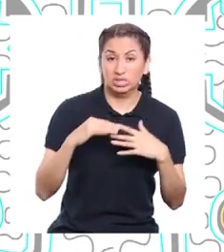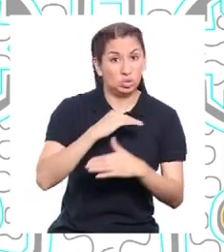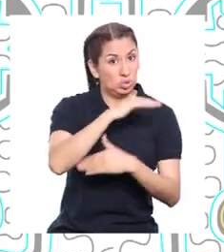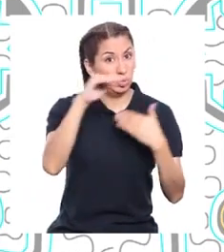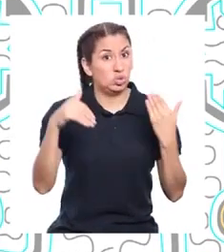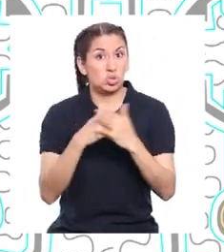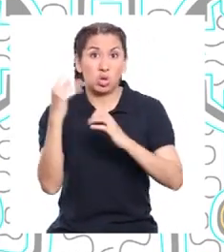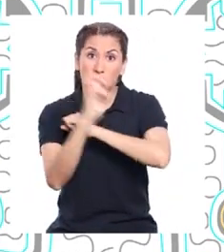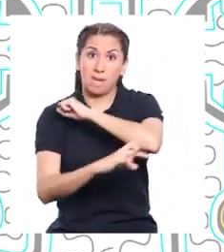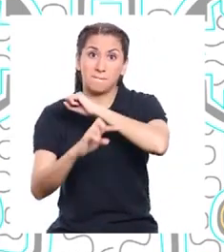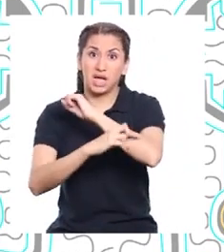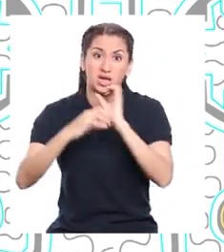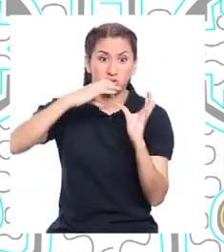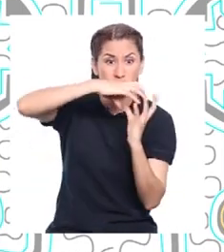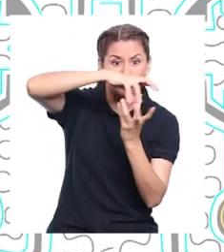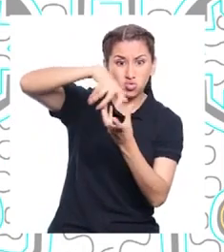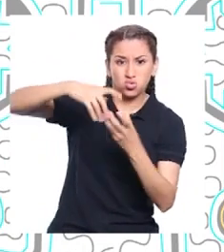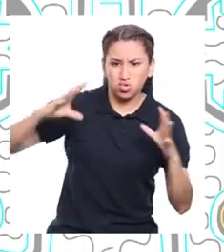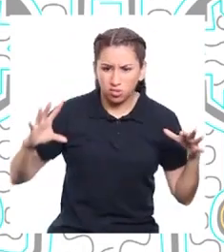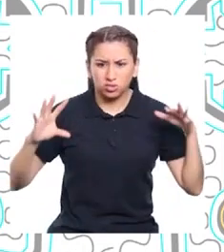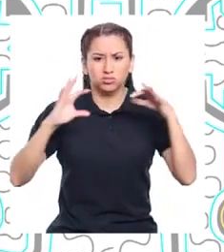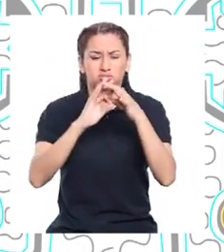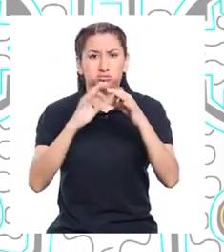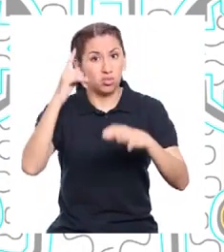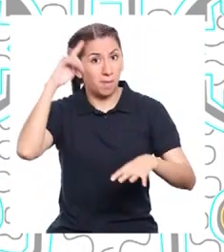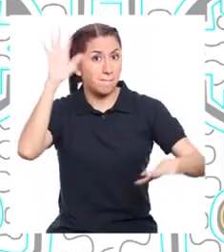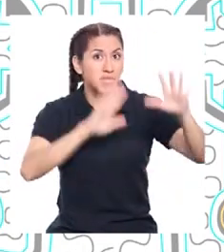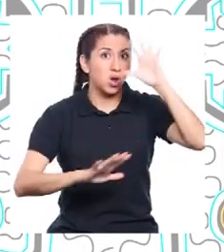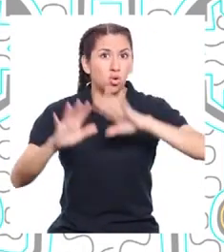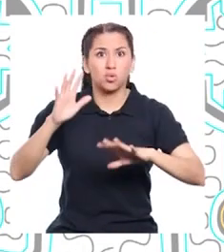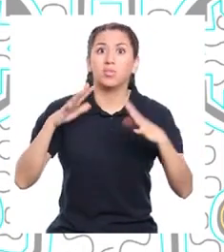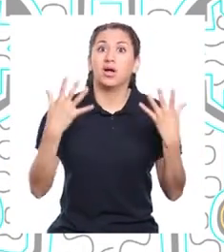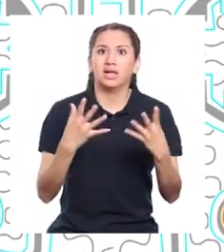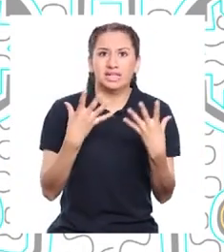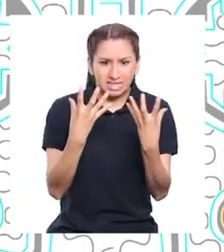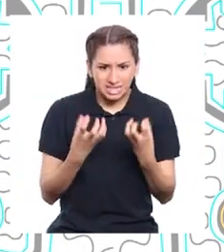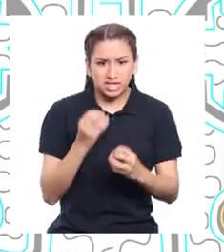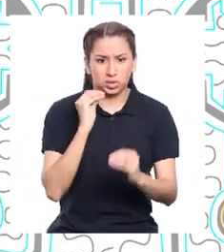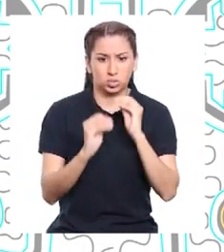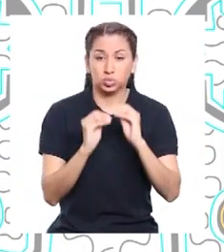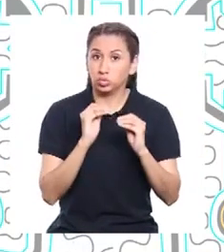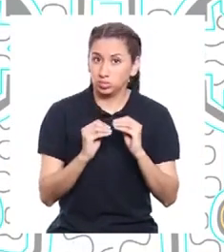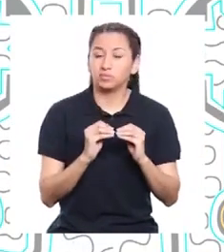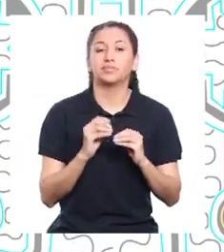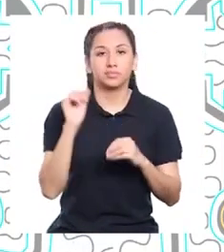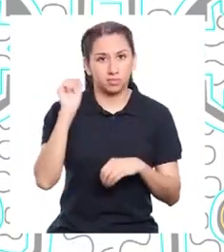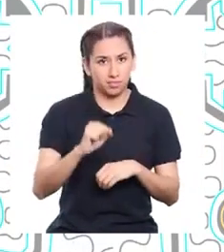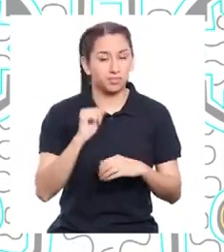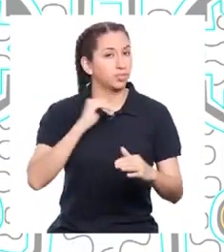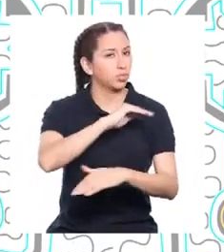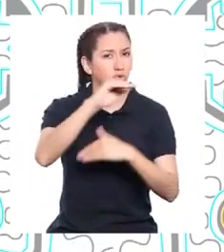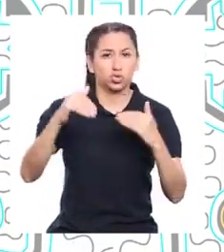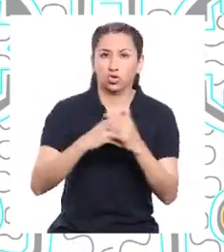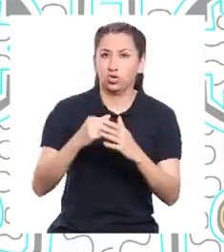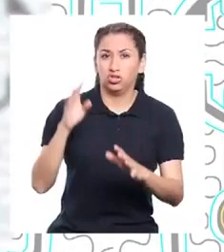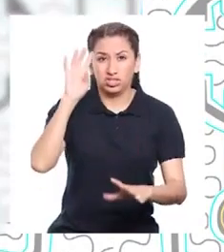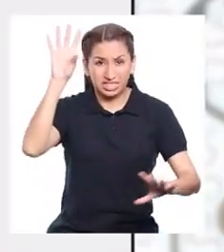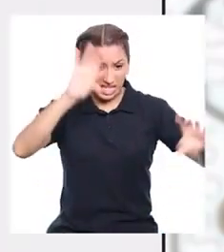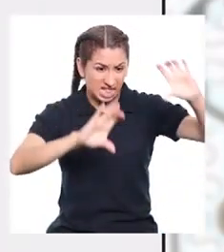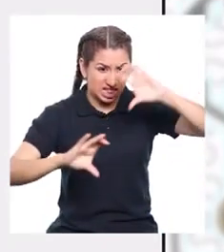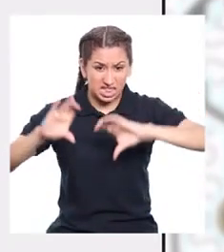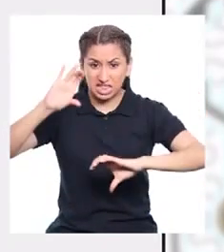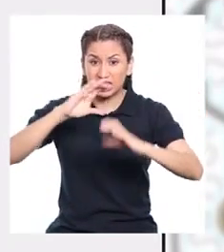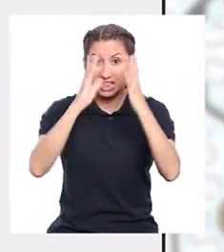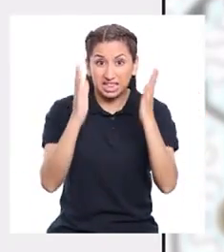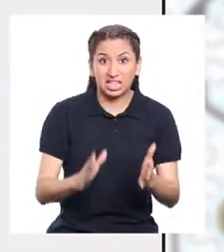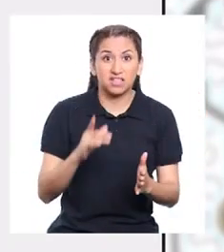pues casi todos los países del mundo están preocupados por resolverlo. Todas las científicas y científicos